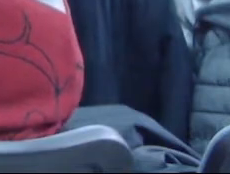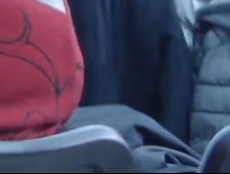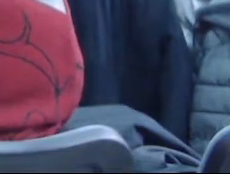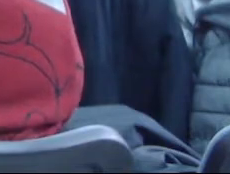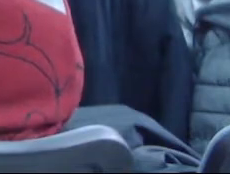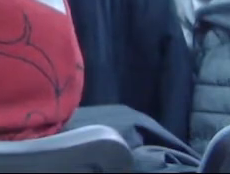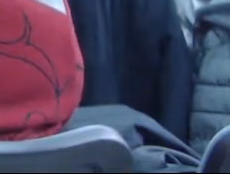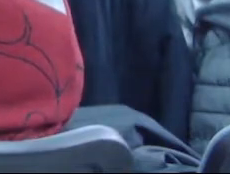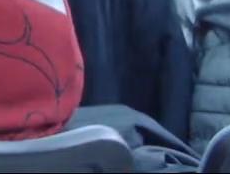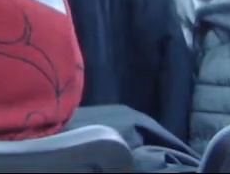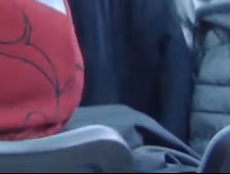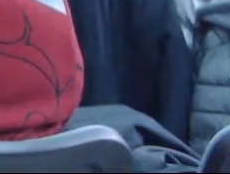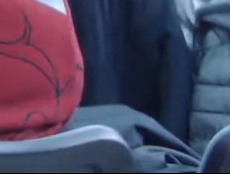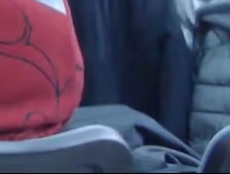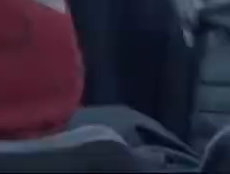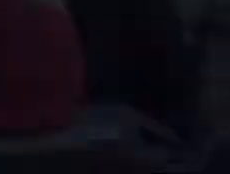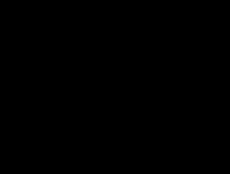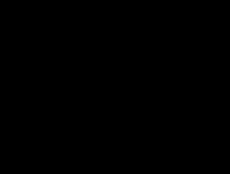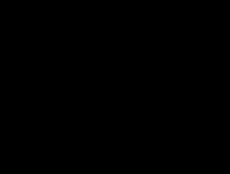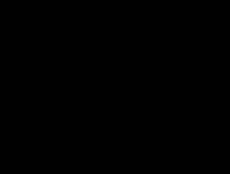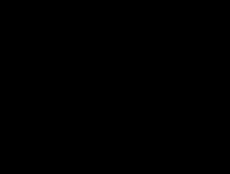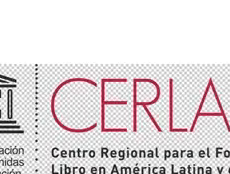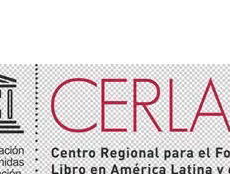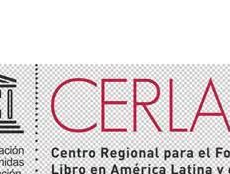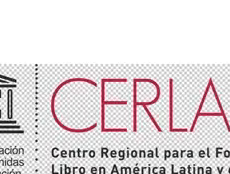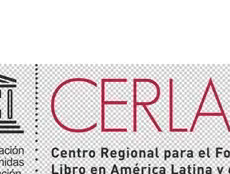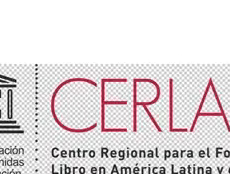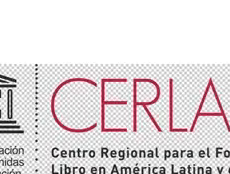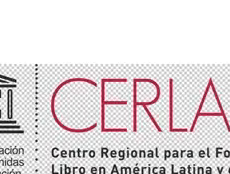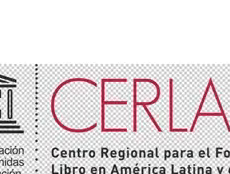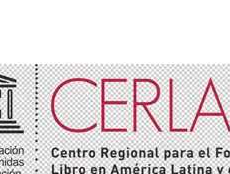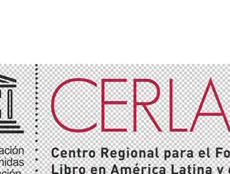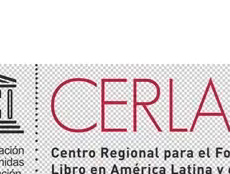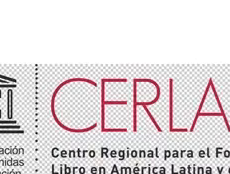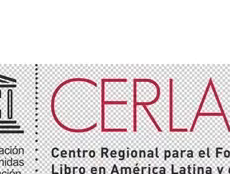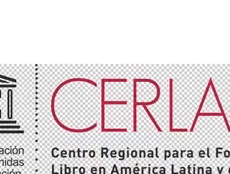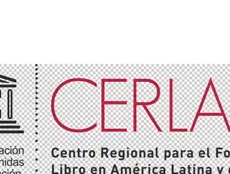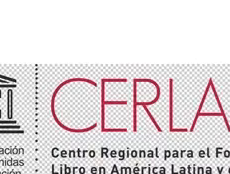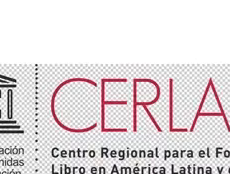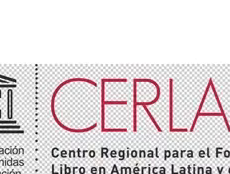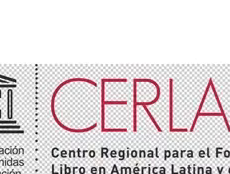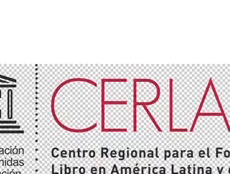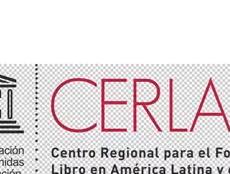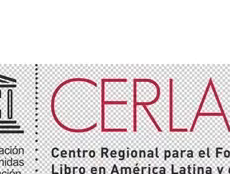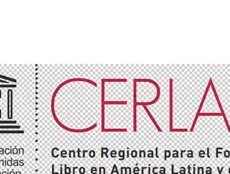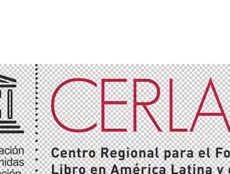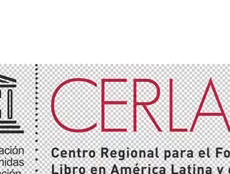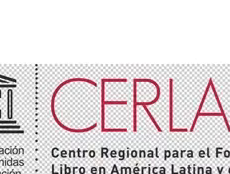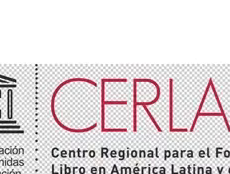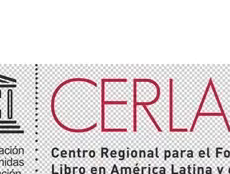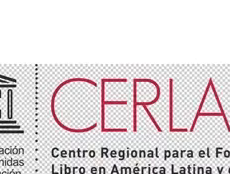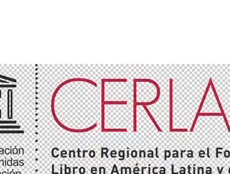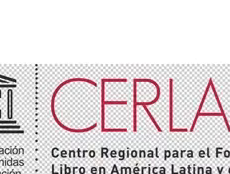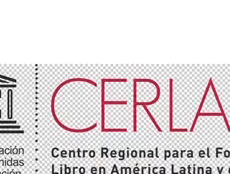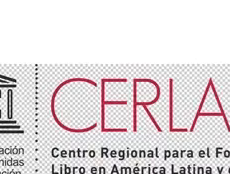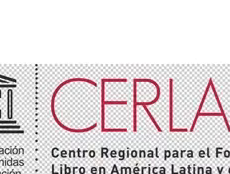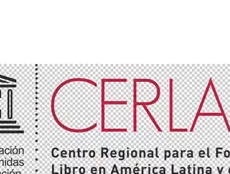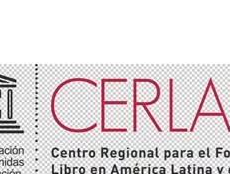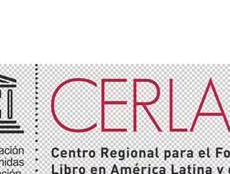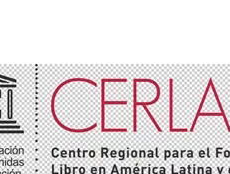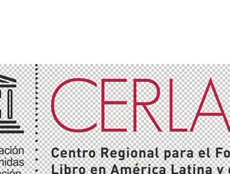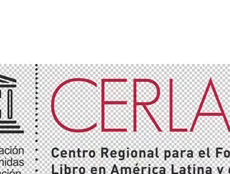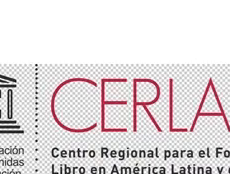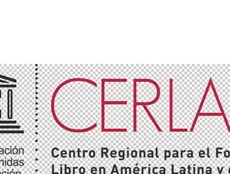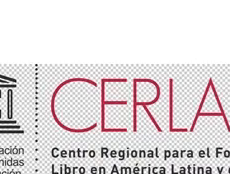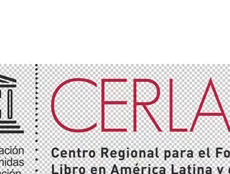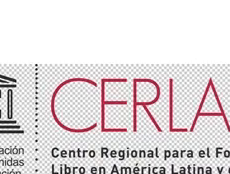Todo suyo Bueno, pues en principio agradecer a la gente que me ha distraído aquí y esto ya para mí es